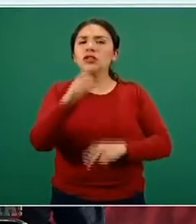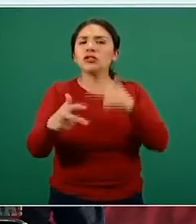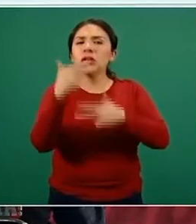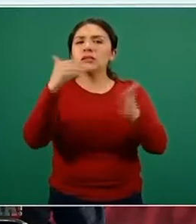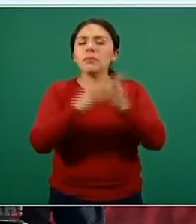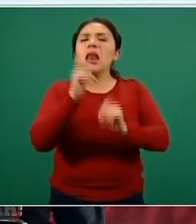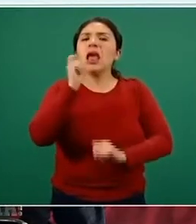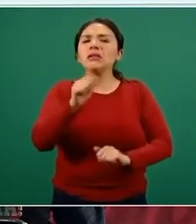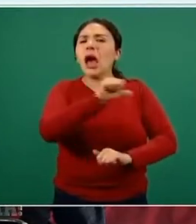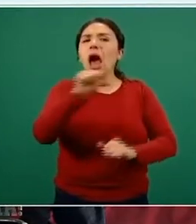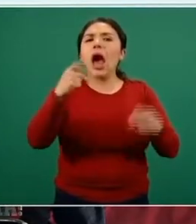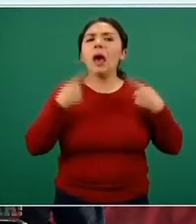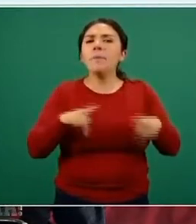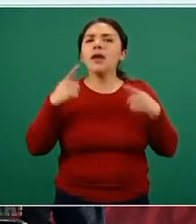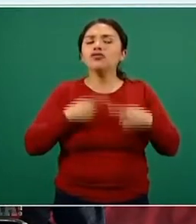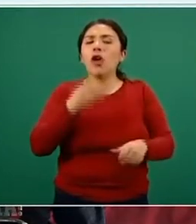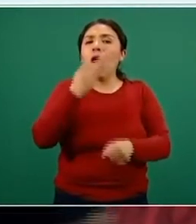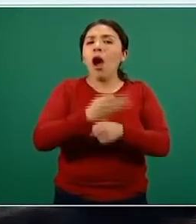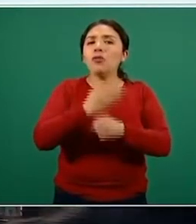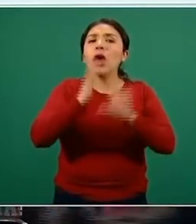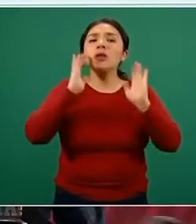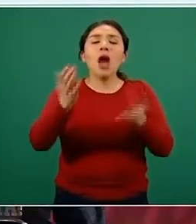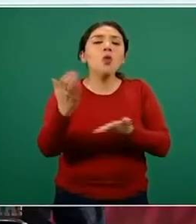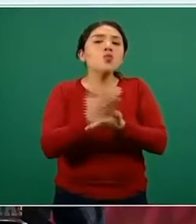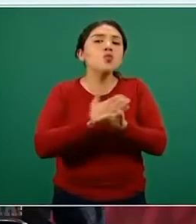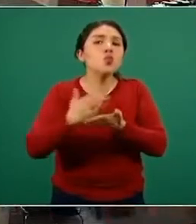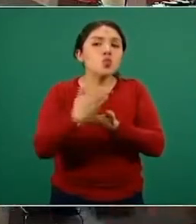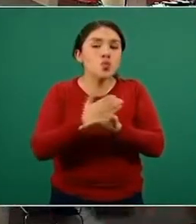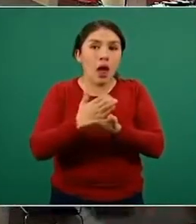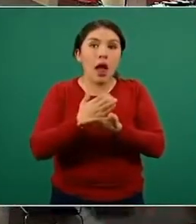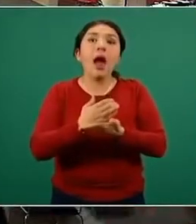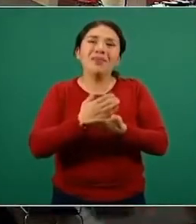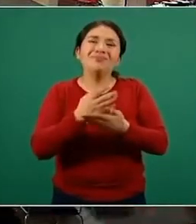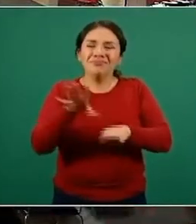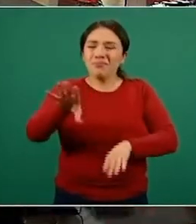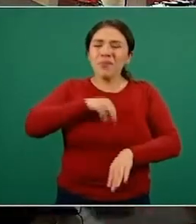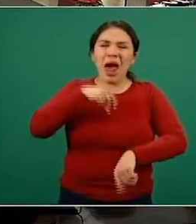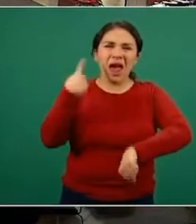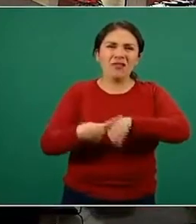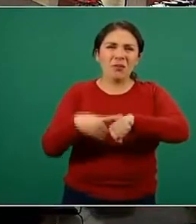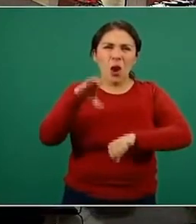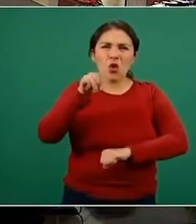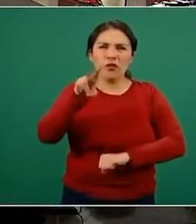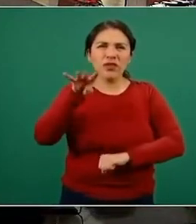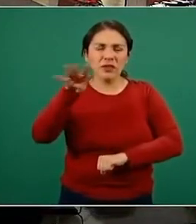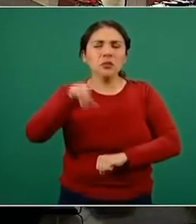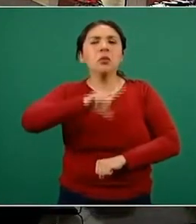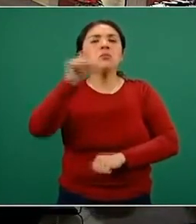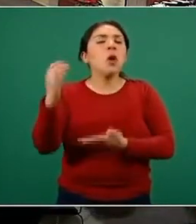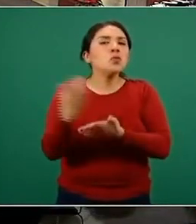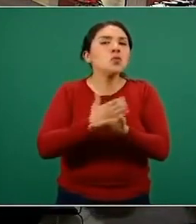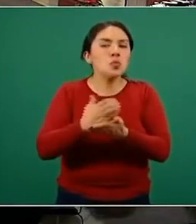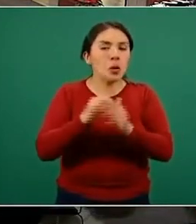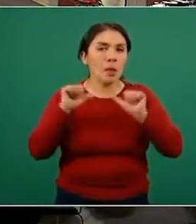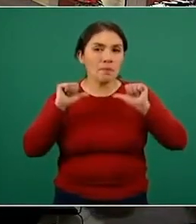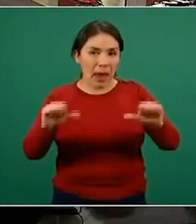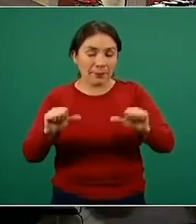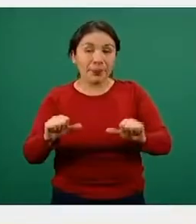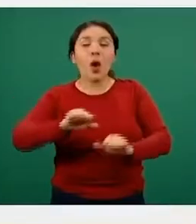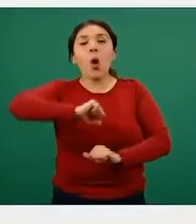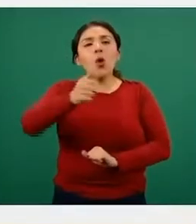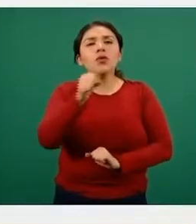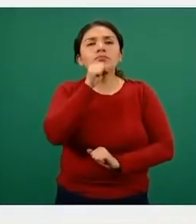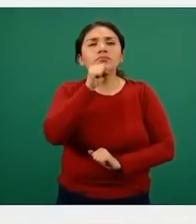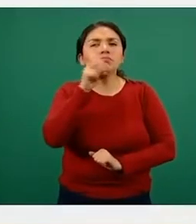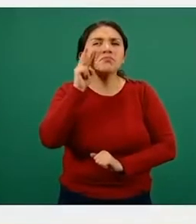La Secretaría de Salud Federal informó este martes 5 de enero 11.271 nuevos casos confirmados de COVID-19 en todo el país,